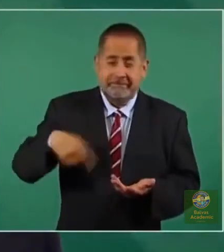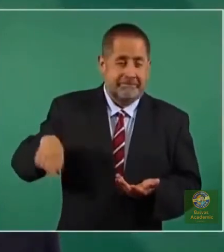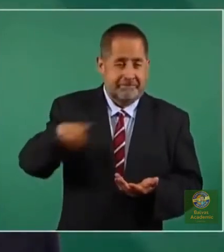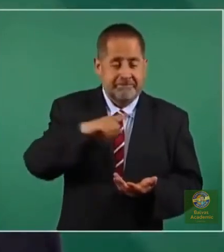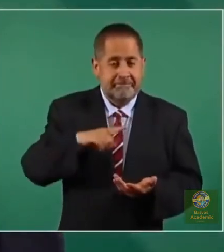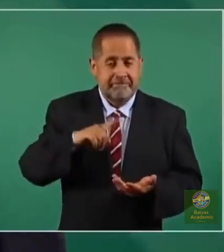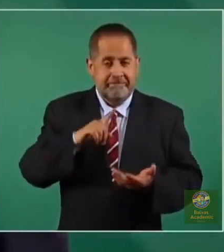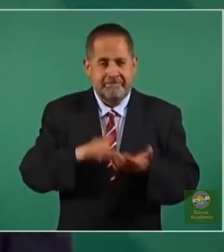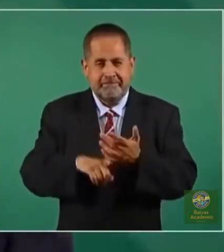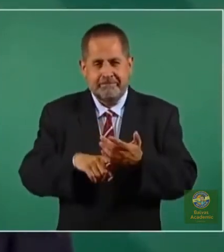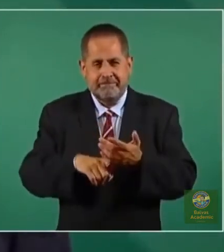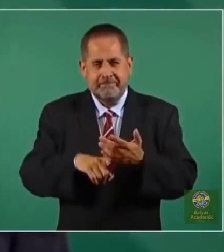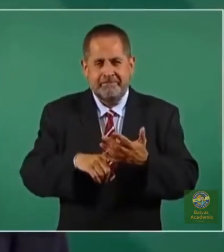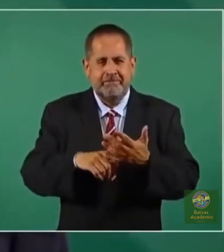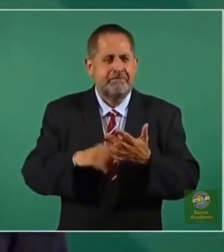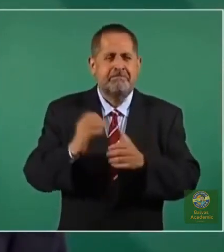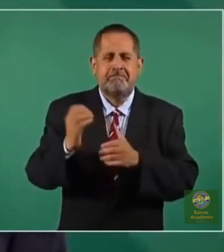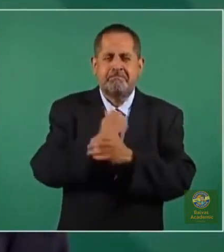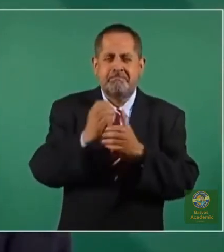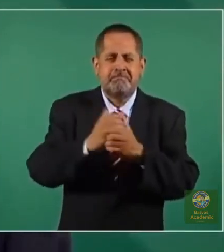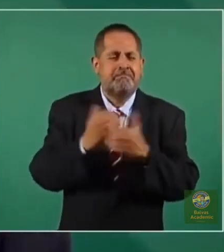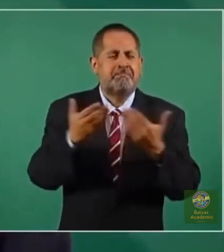la cervecería, las cantinas,